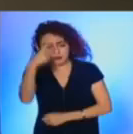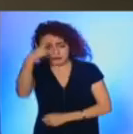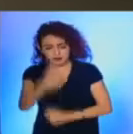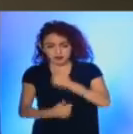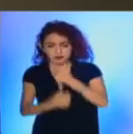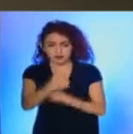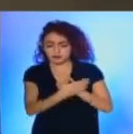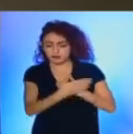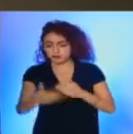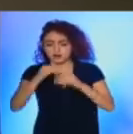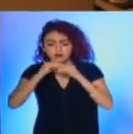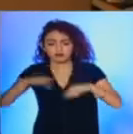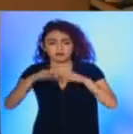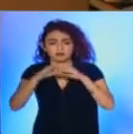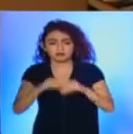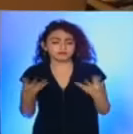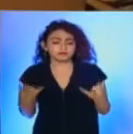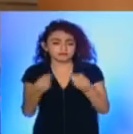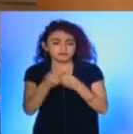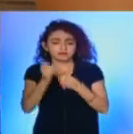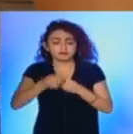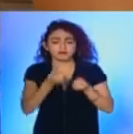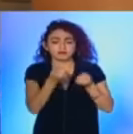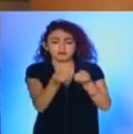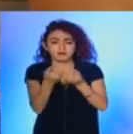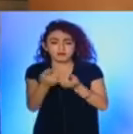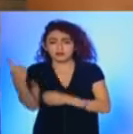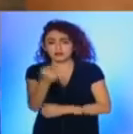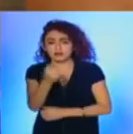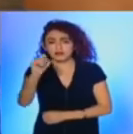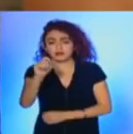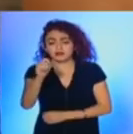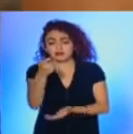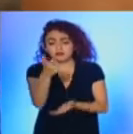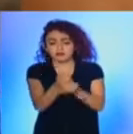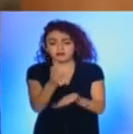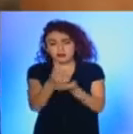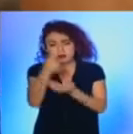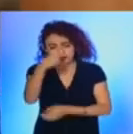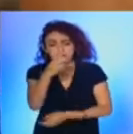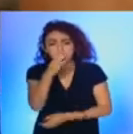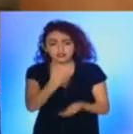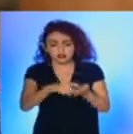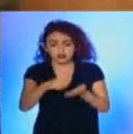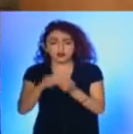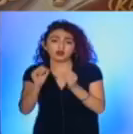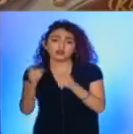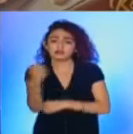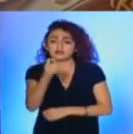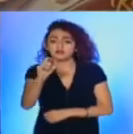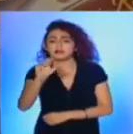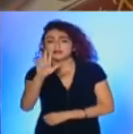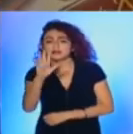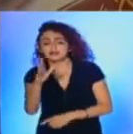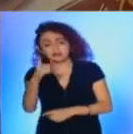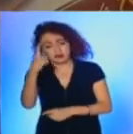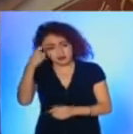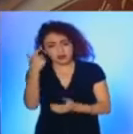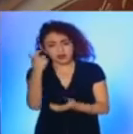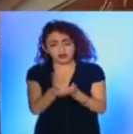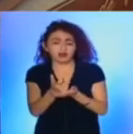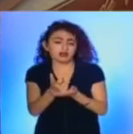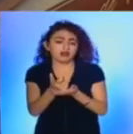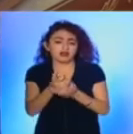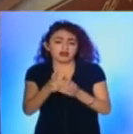participar en esta campaña, que consiste en la donación de 120 pesos para una cena o 125 para una rosca de